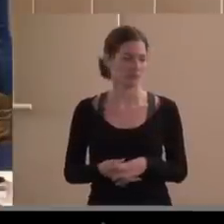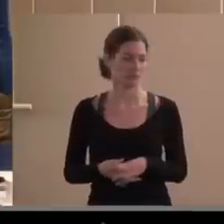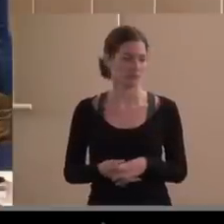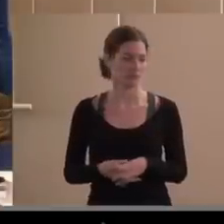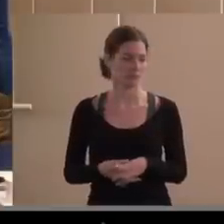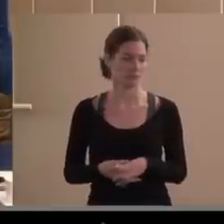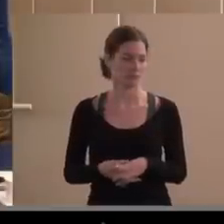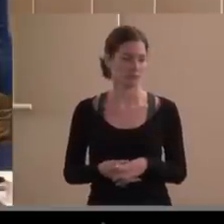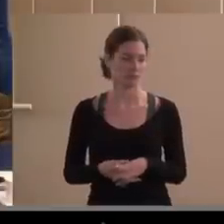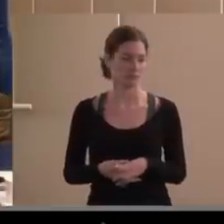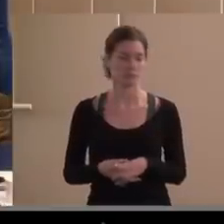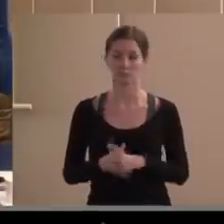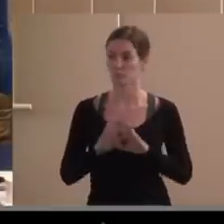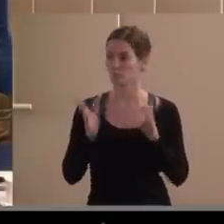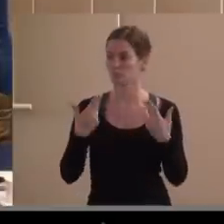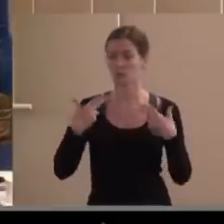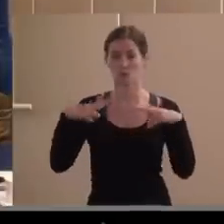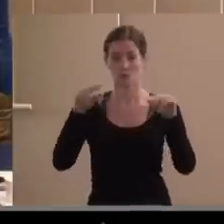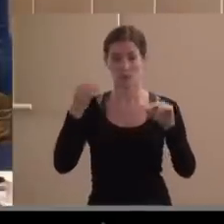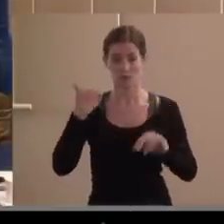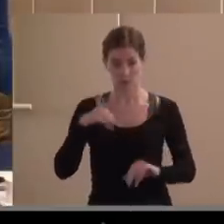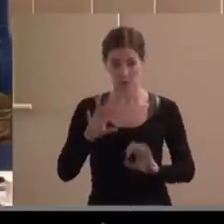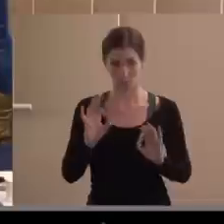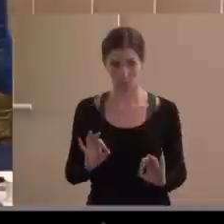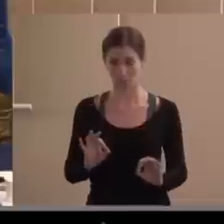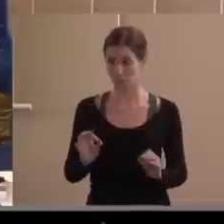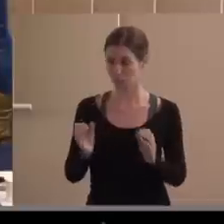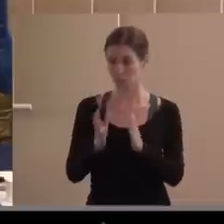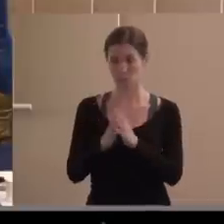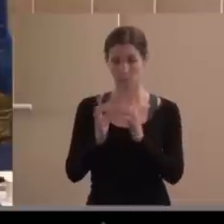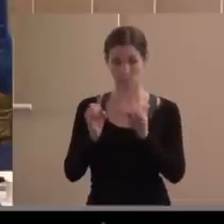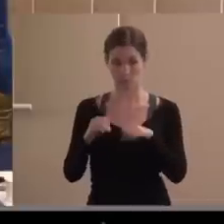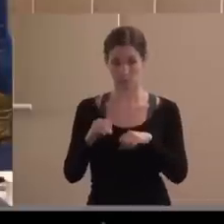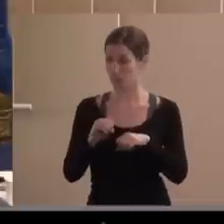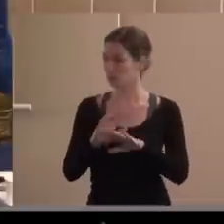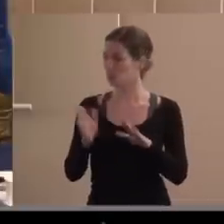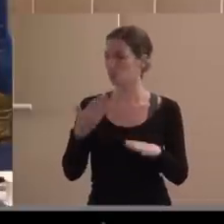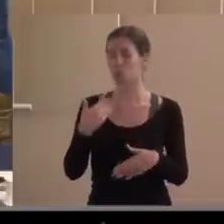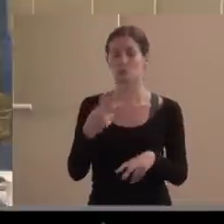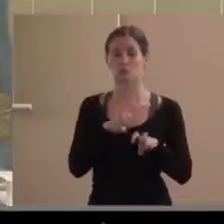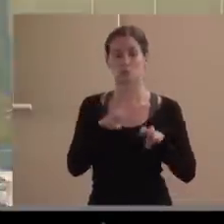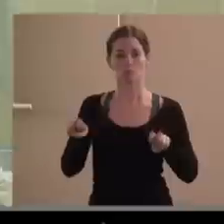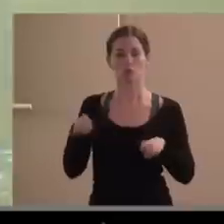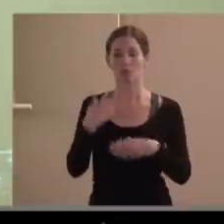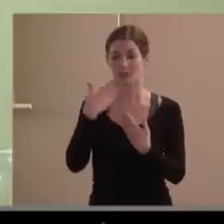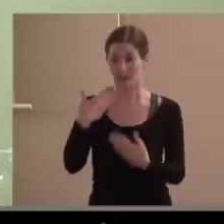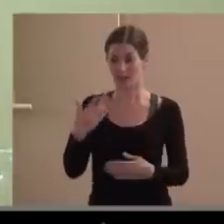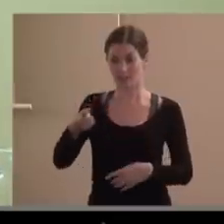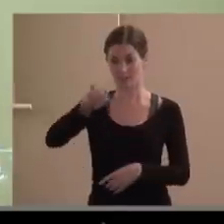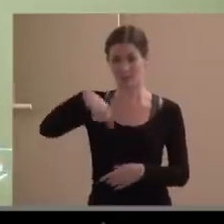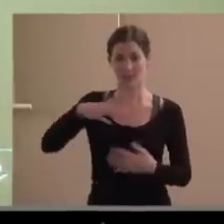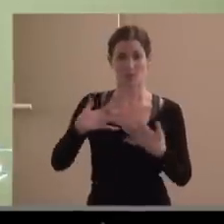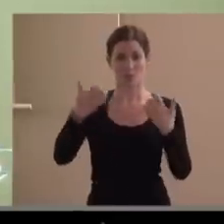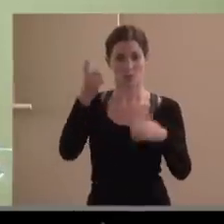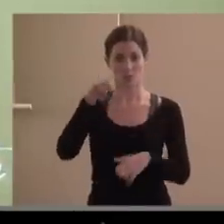pues nada lo damos por concluido parece muchísimas gracias a los dos muchísimas gracias a todos vosotros por estar en